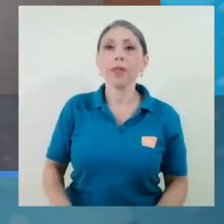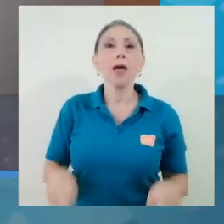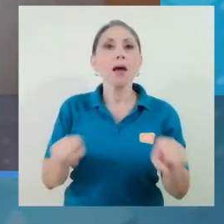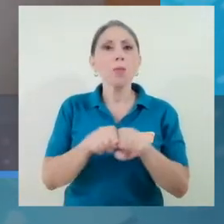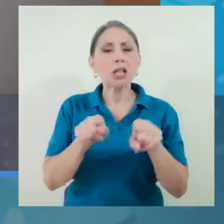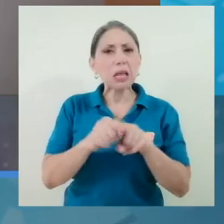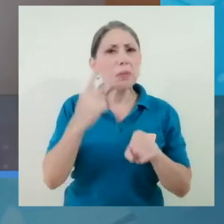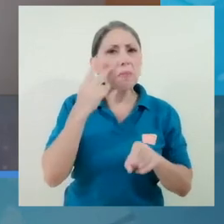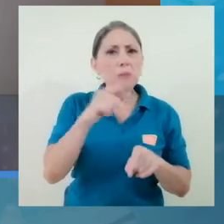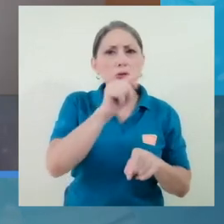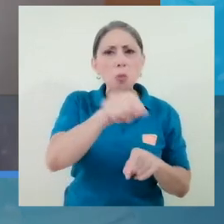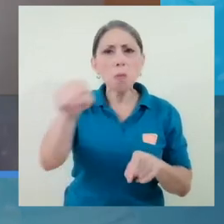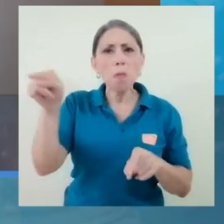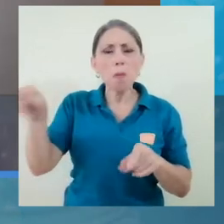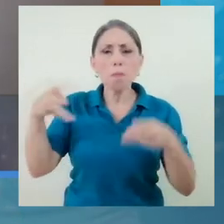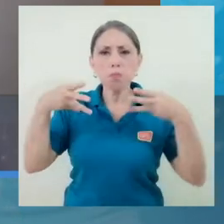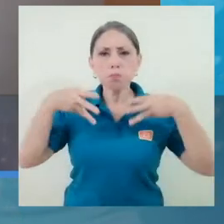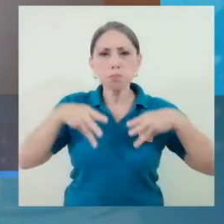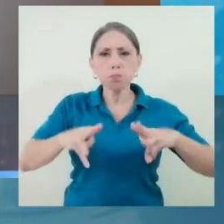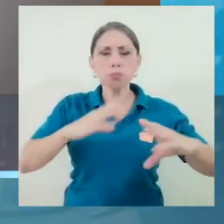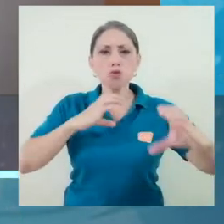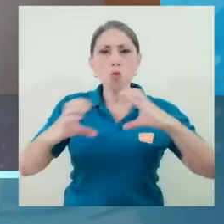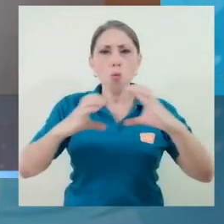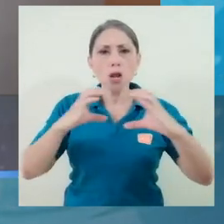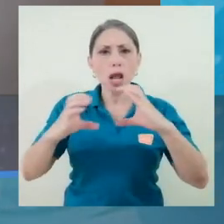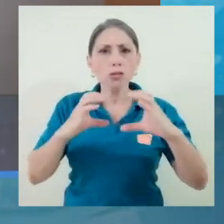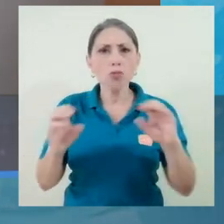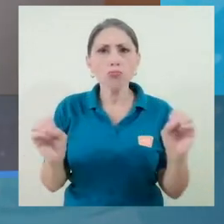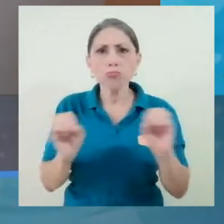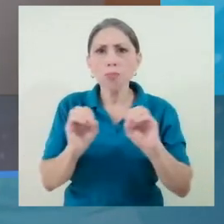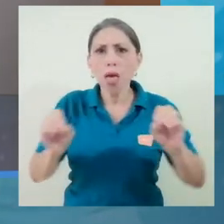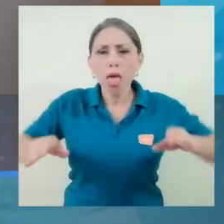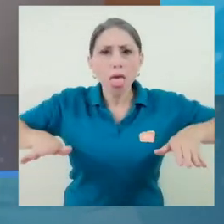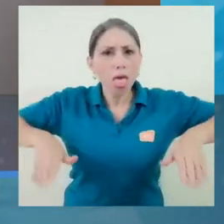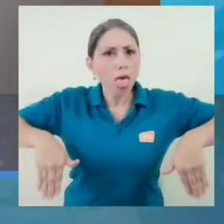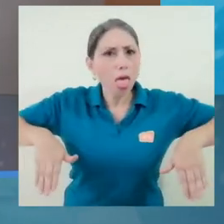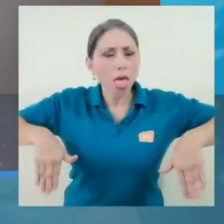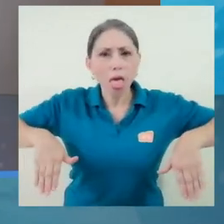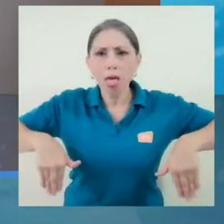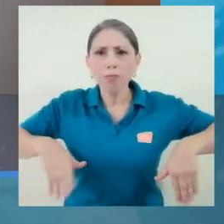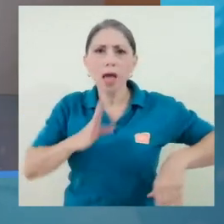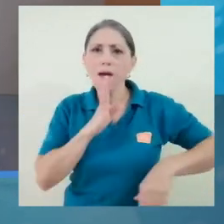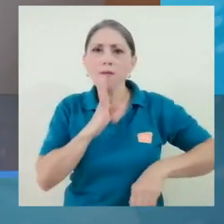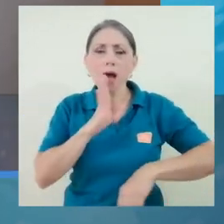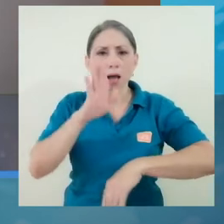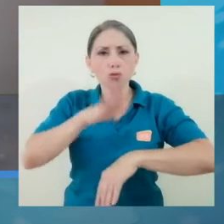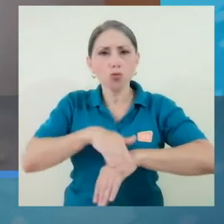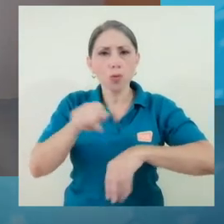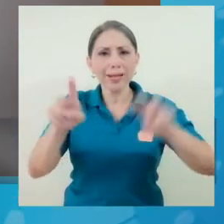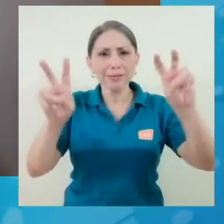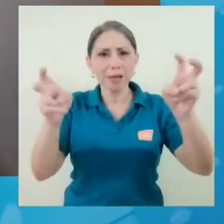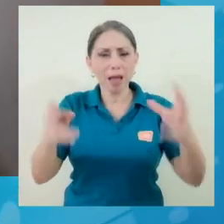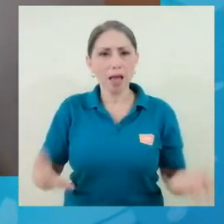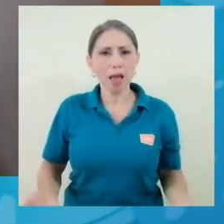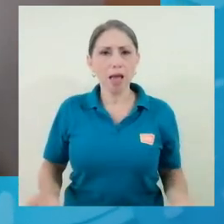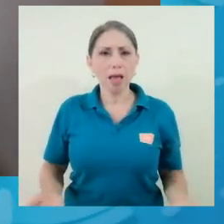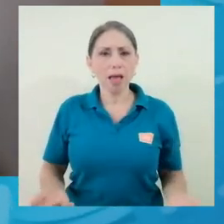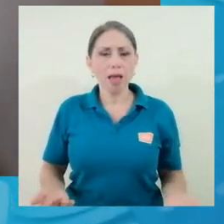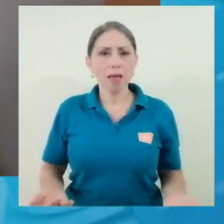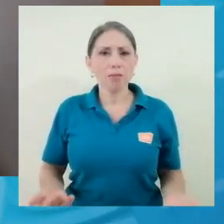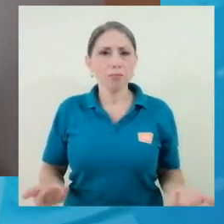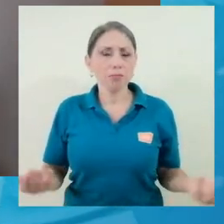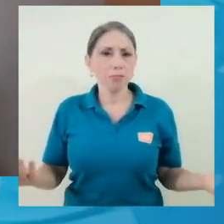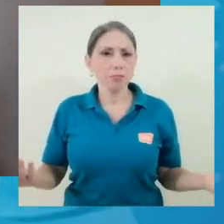de medios de comunicación no se ha ido o no se han detenido mucho a hablar de este tema y